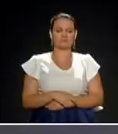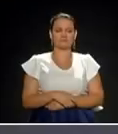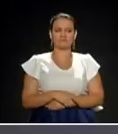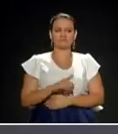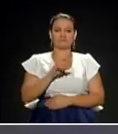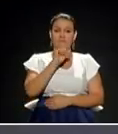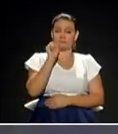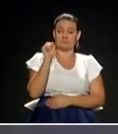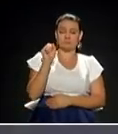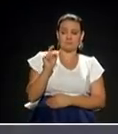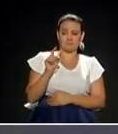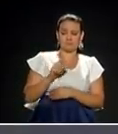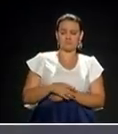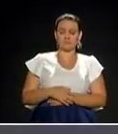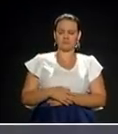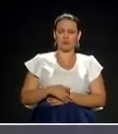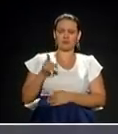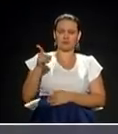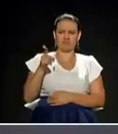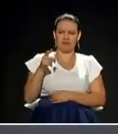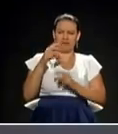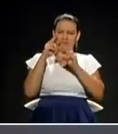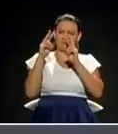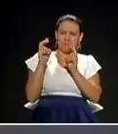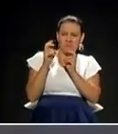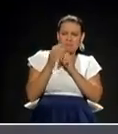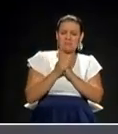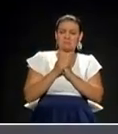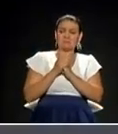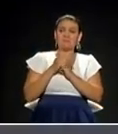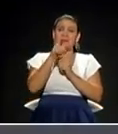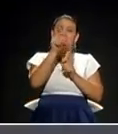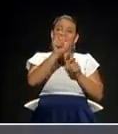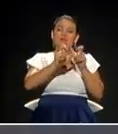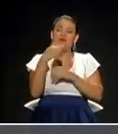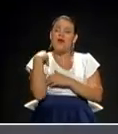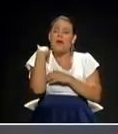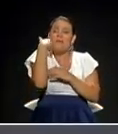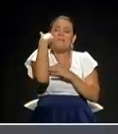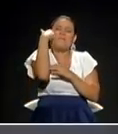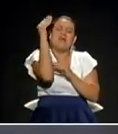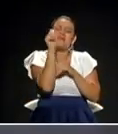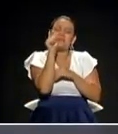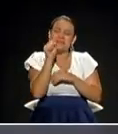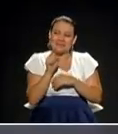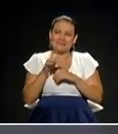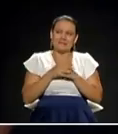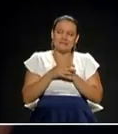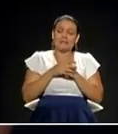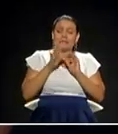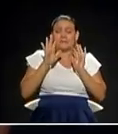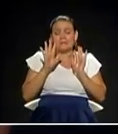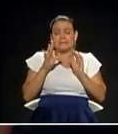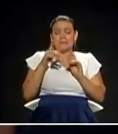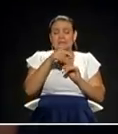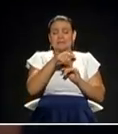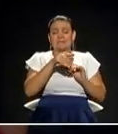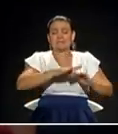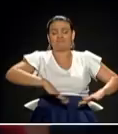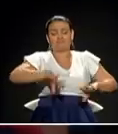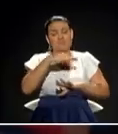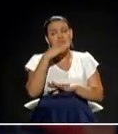mucho del tema de los adultos mayores y es uno de los dolores grandes que uno ve en Medellín.